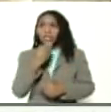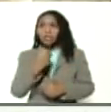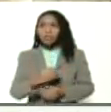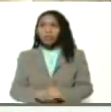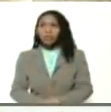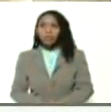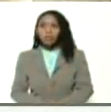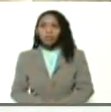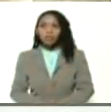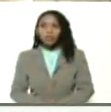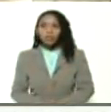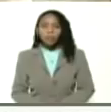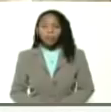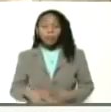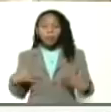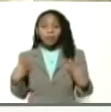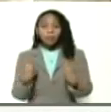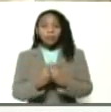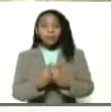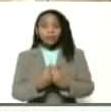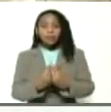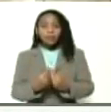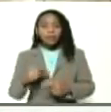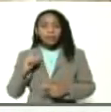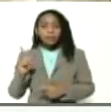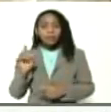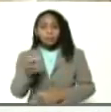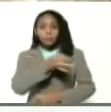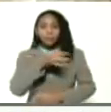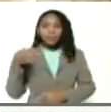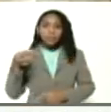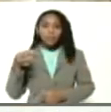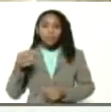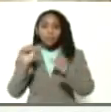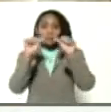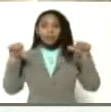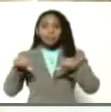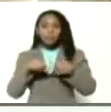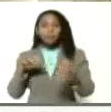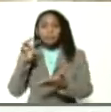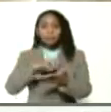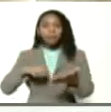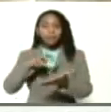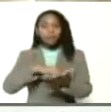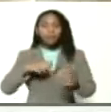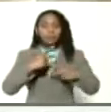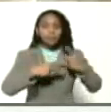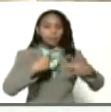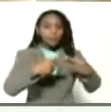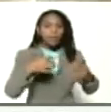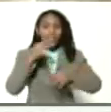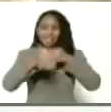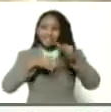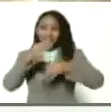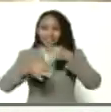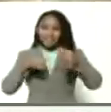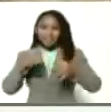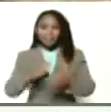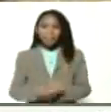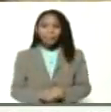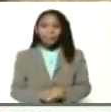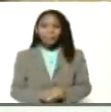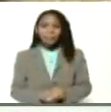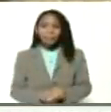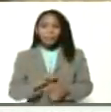aquí estamos, vamos a acompañar este extraordinario sistema productivo que nos van a explicar acá, en